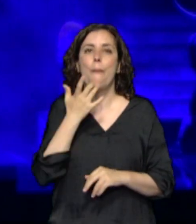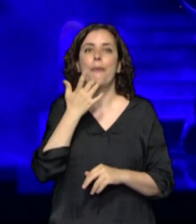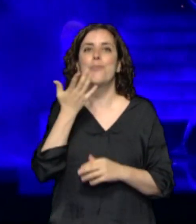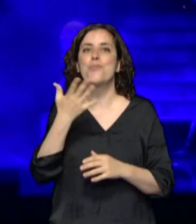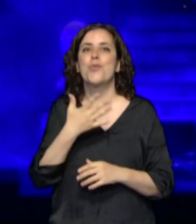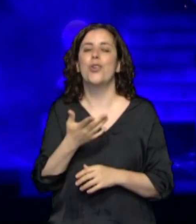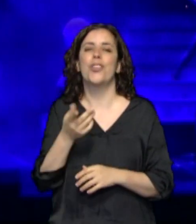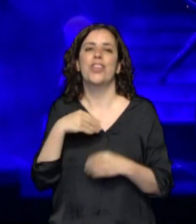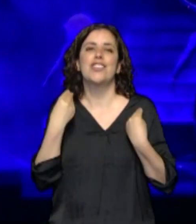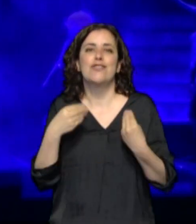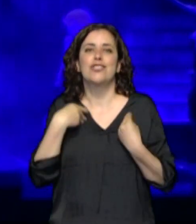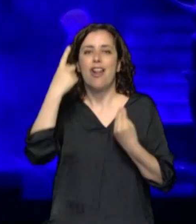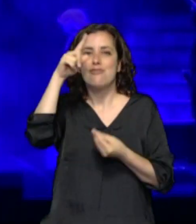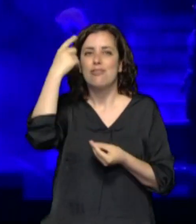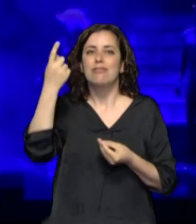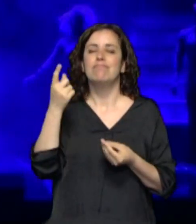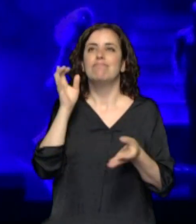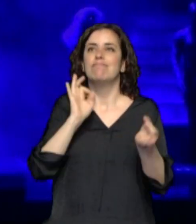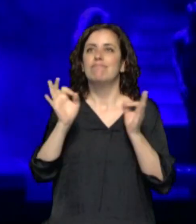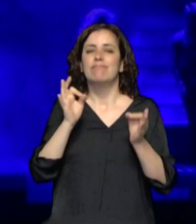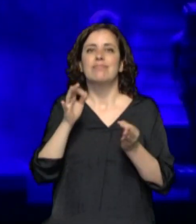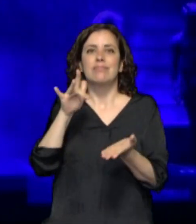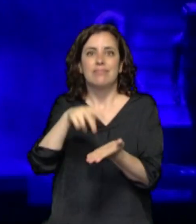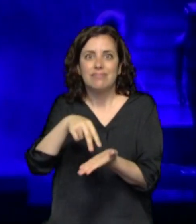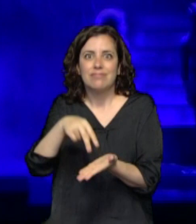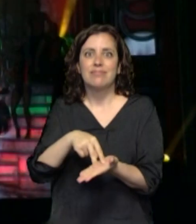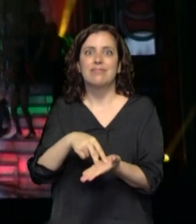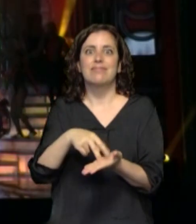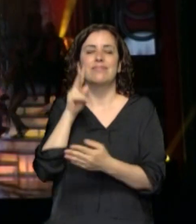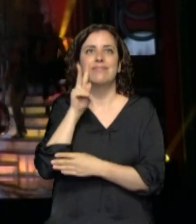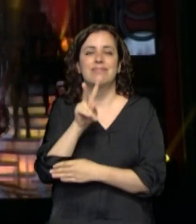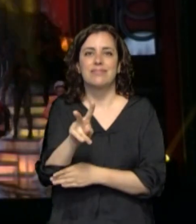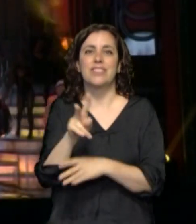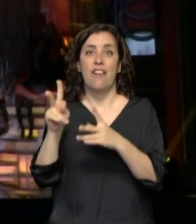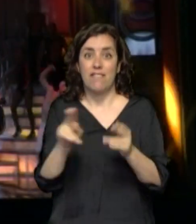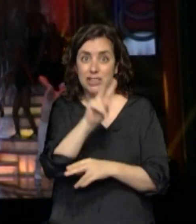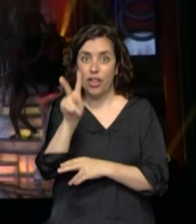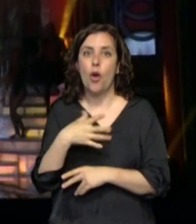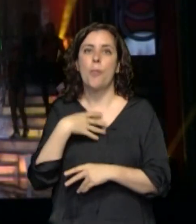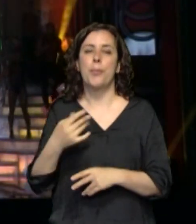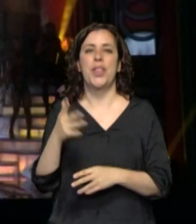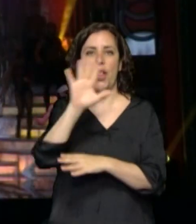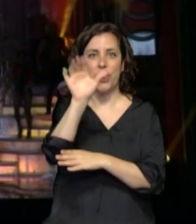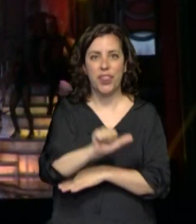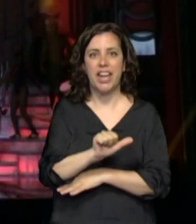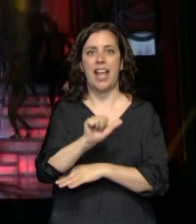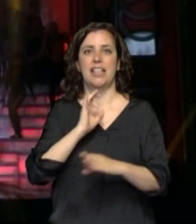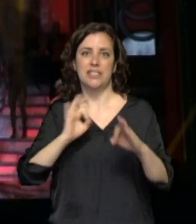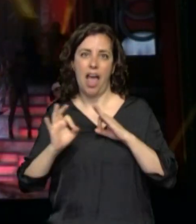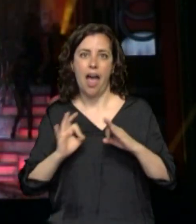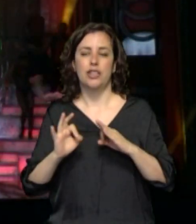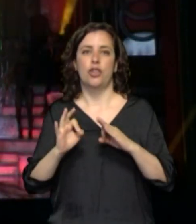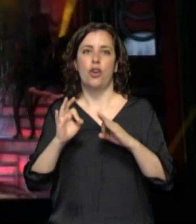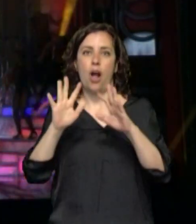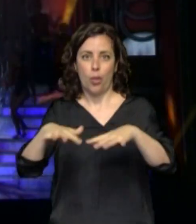disfrutar de nuevo de la cultura en vivo y en directo. En la fase 2 podrán reabrir cines, teatros y auditorios, eso sí, con limitación